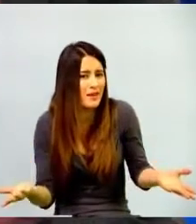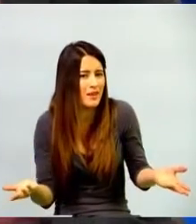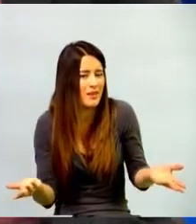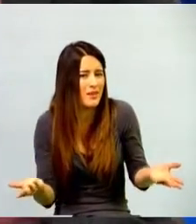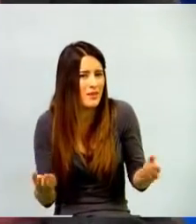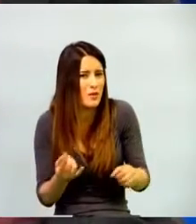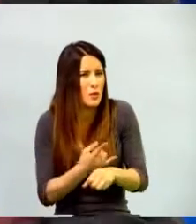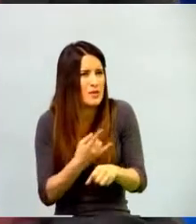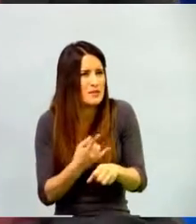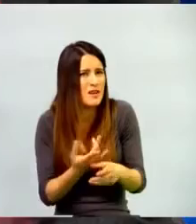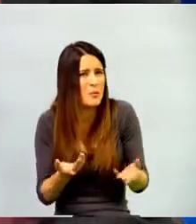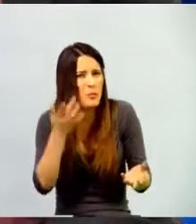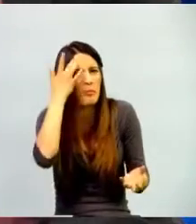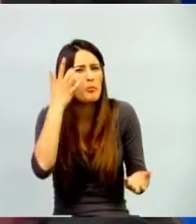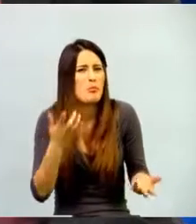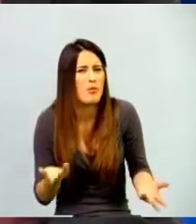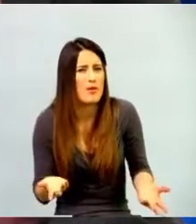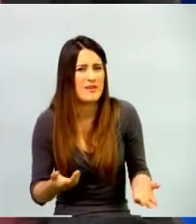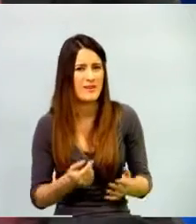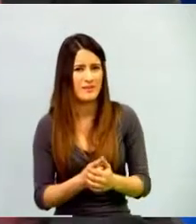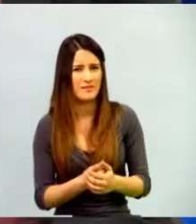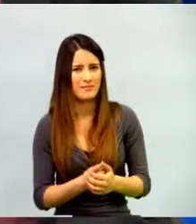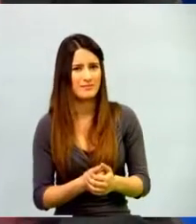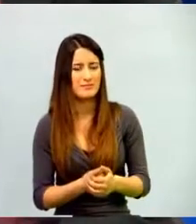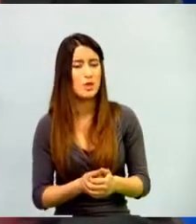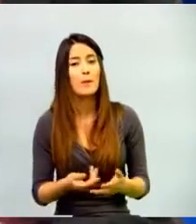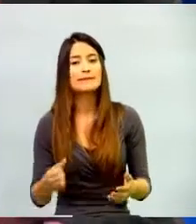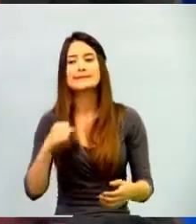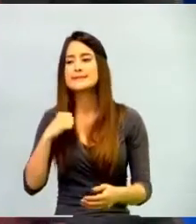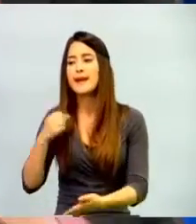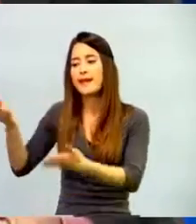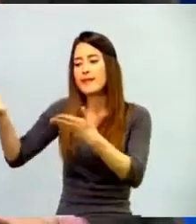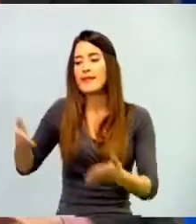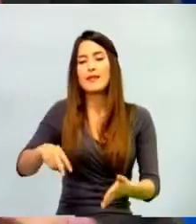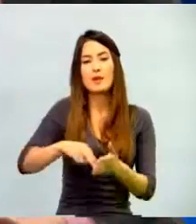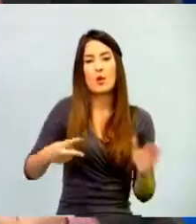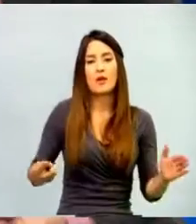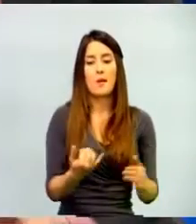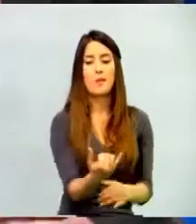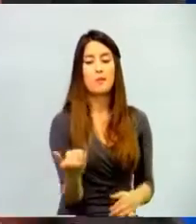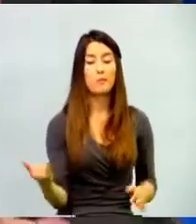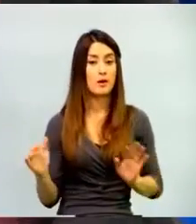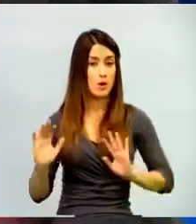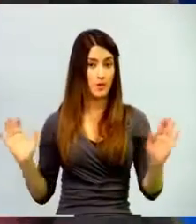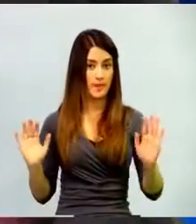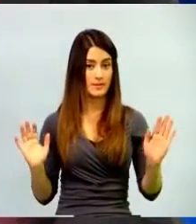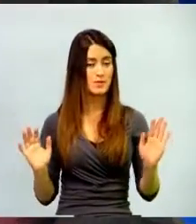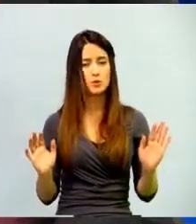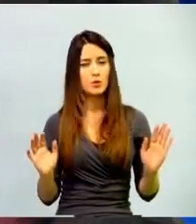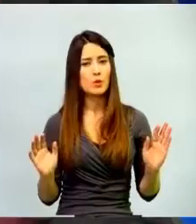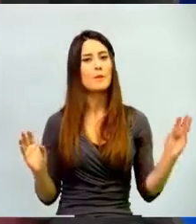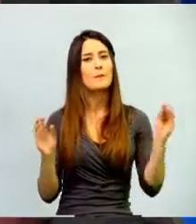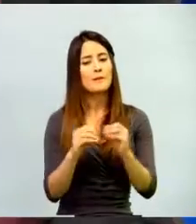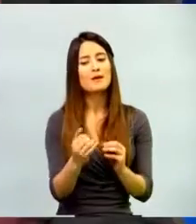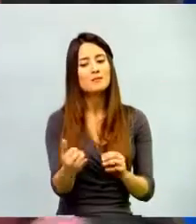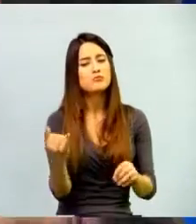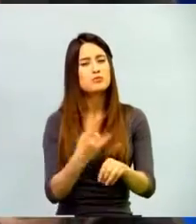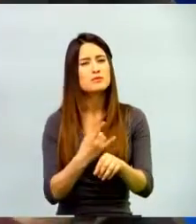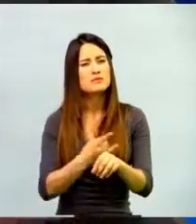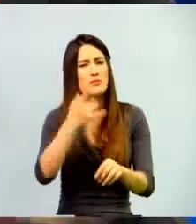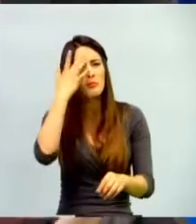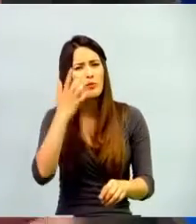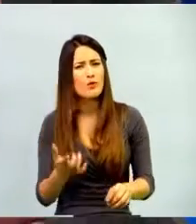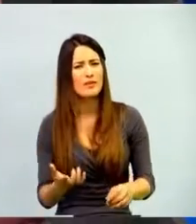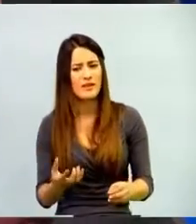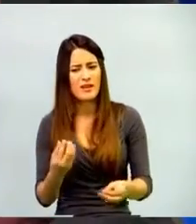tener un mood, tener un ambiente inmersivo. ¿Por qué? ¿Cuál es la pertinencia y la utilidad que le estoy dando en mi entorno de aprendizaje? ¿Y qué le estoy